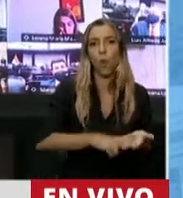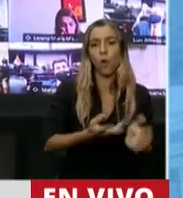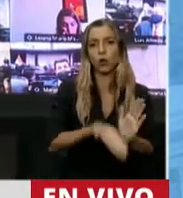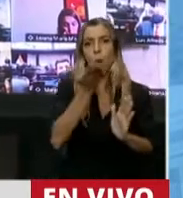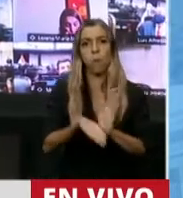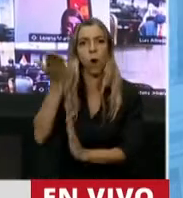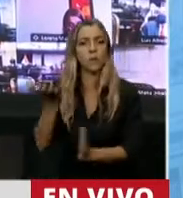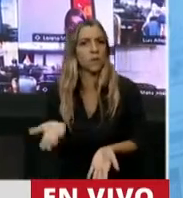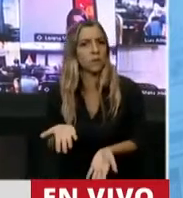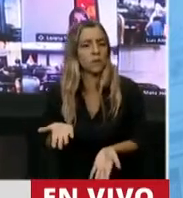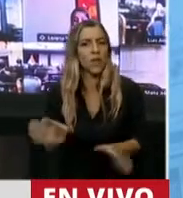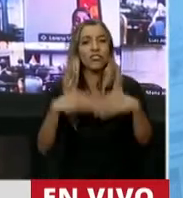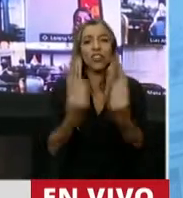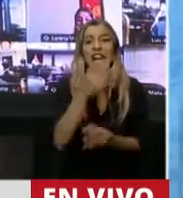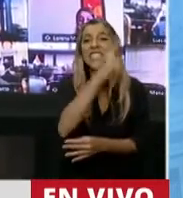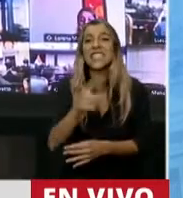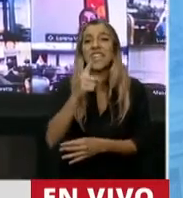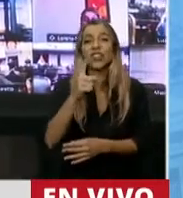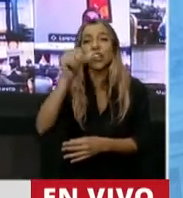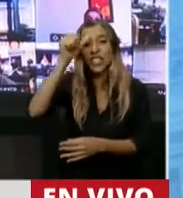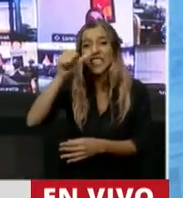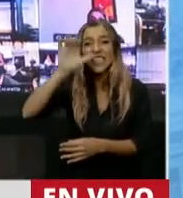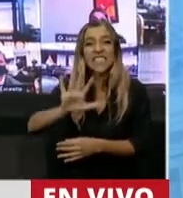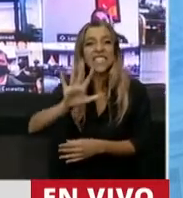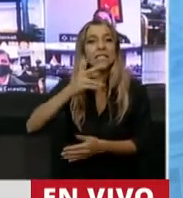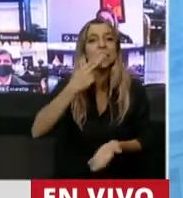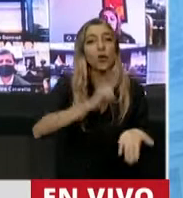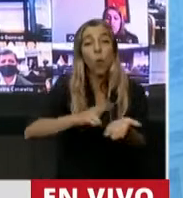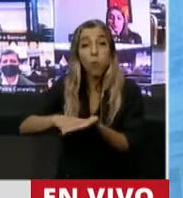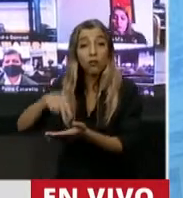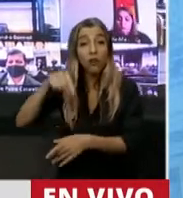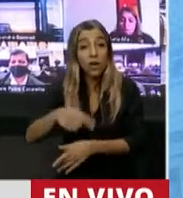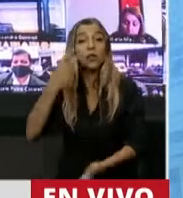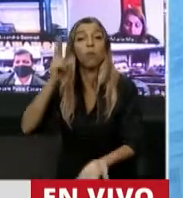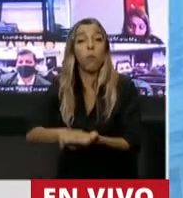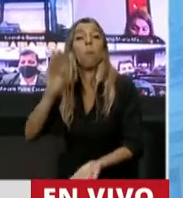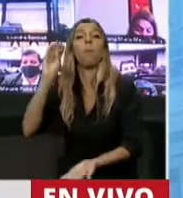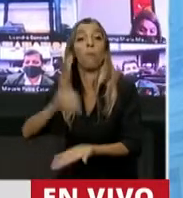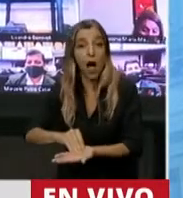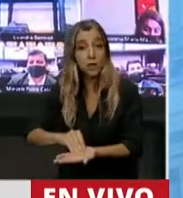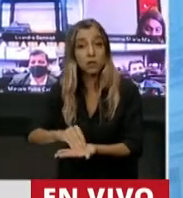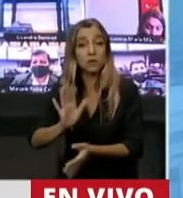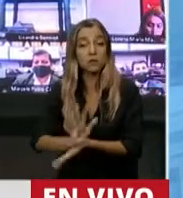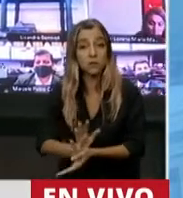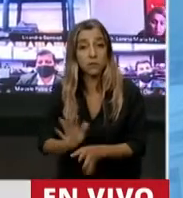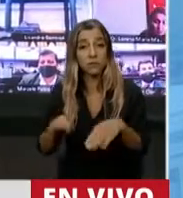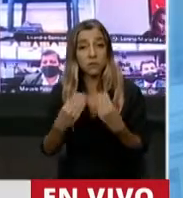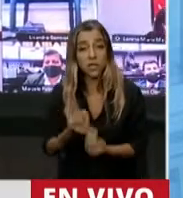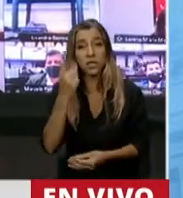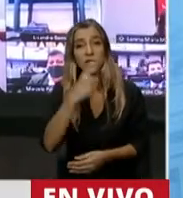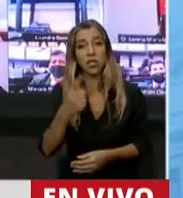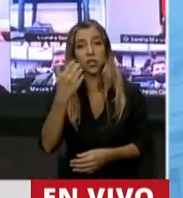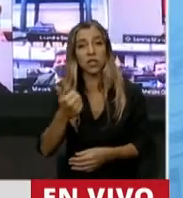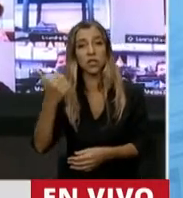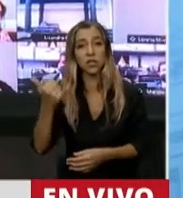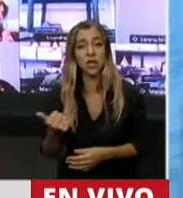Tenemos 165 impuestos y este sería el 166 y se aplica en el país más